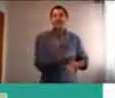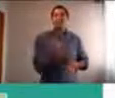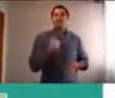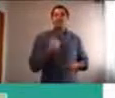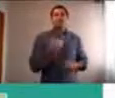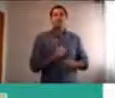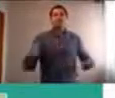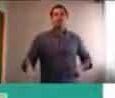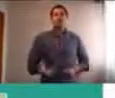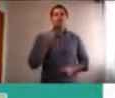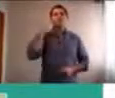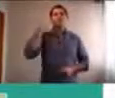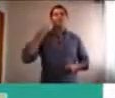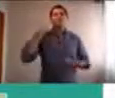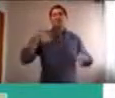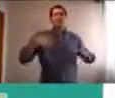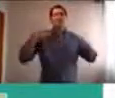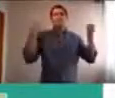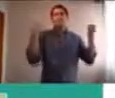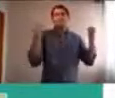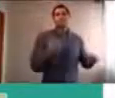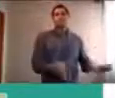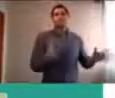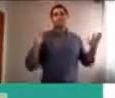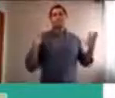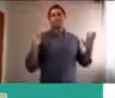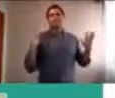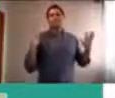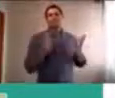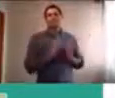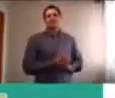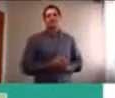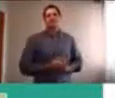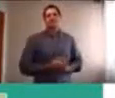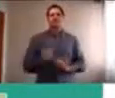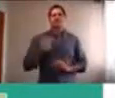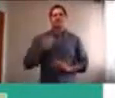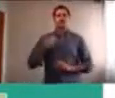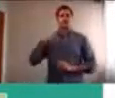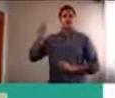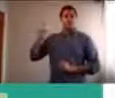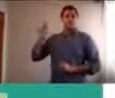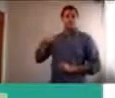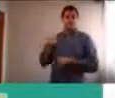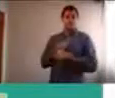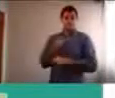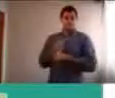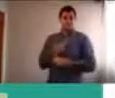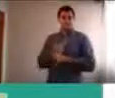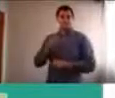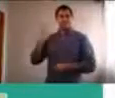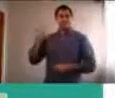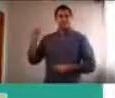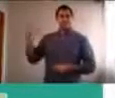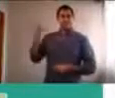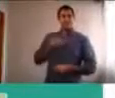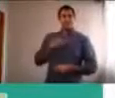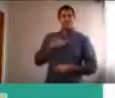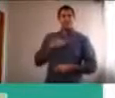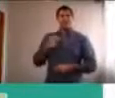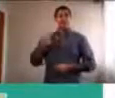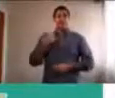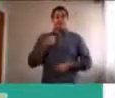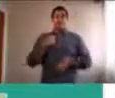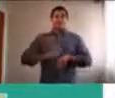y hablaba la otra vez, con mi mamá, y mi mamá me decía, no es lo mismo mi tiempo, que el tuyo,